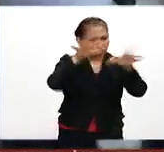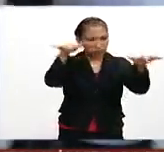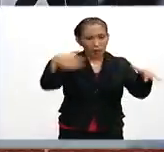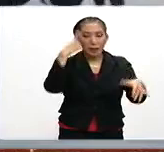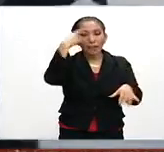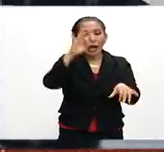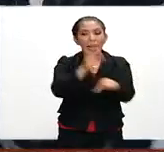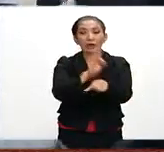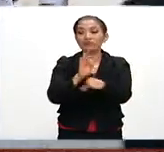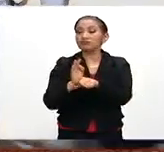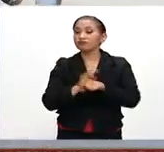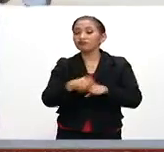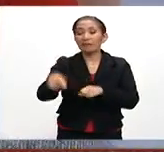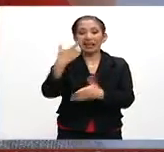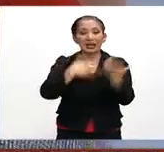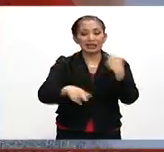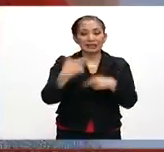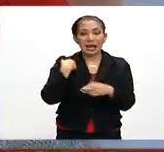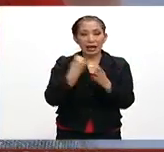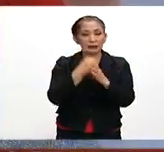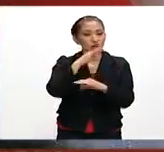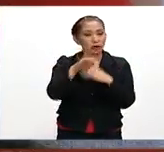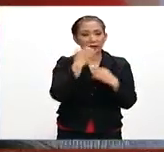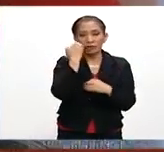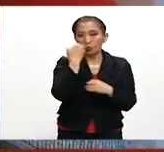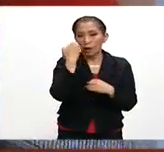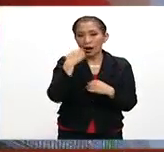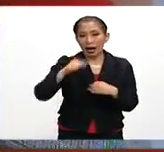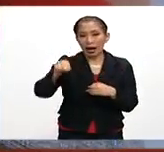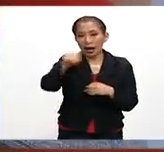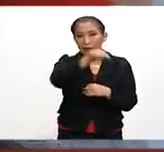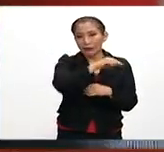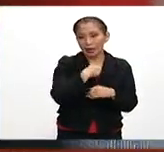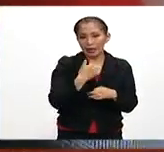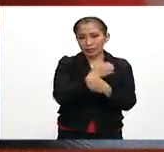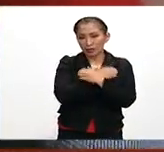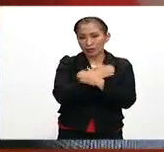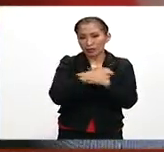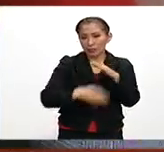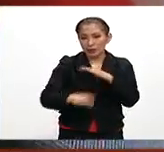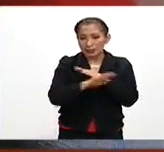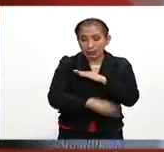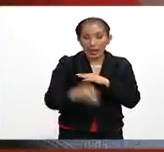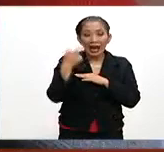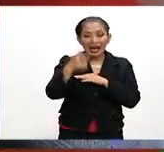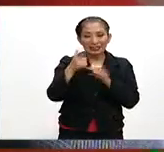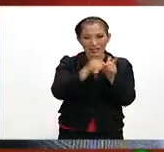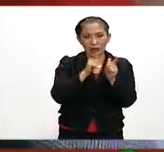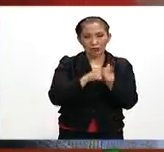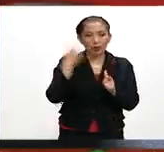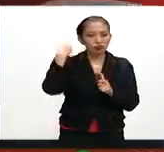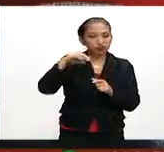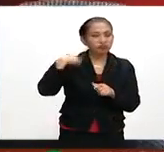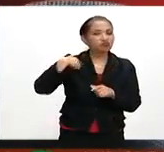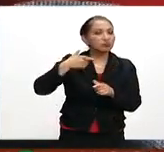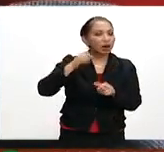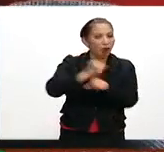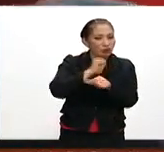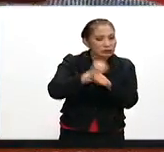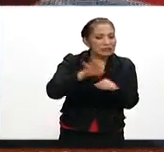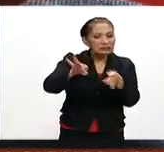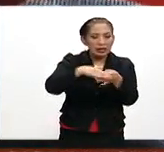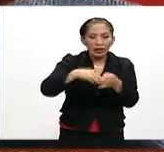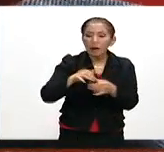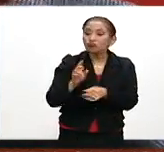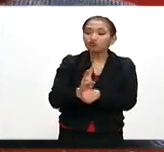resguardar el regreso a clases en todos los planteles educativos del nivel básico. El operativo incluye patrullajes en calles cercanas,